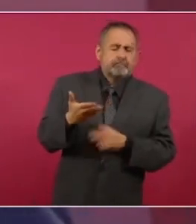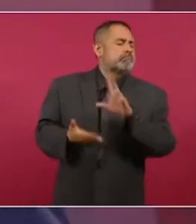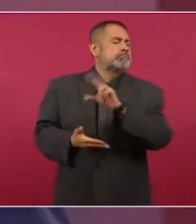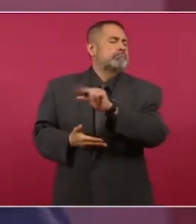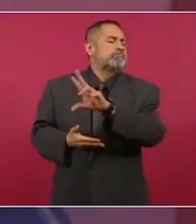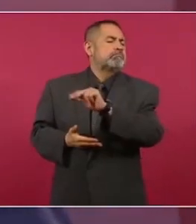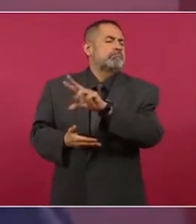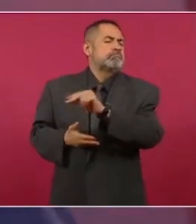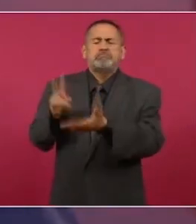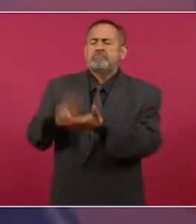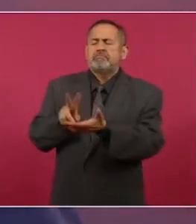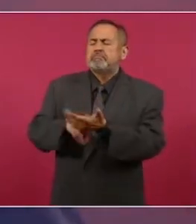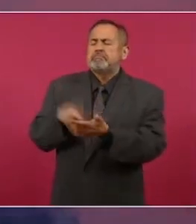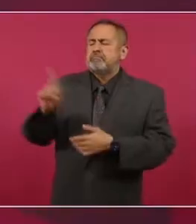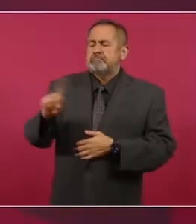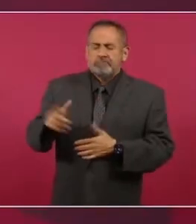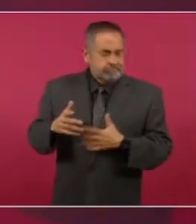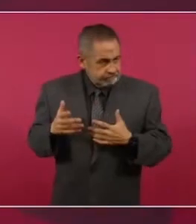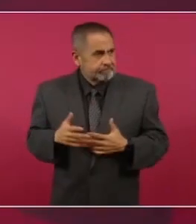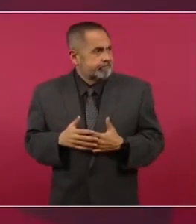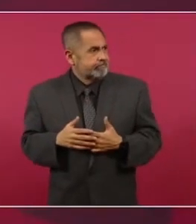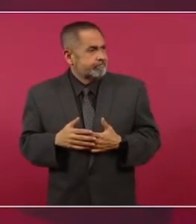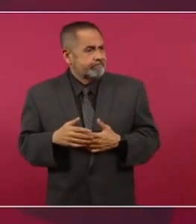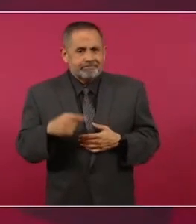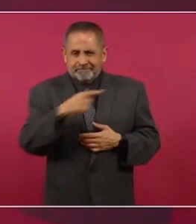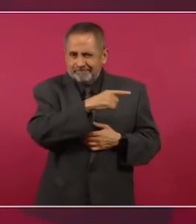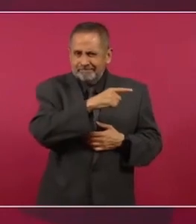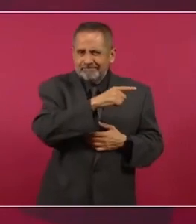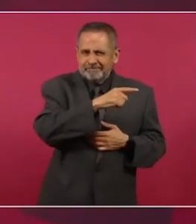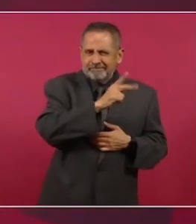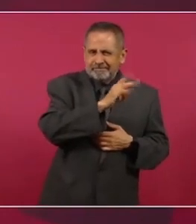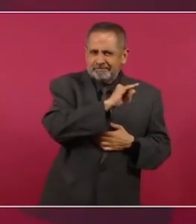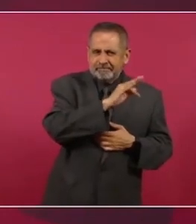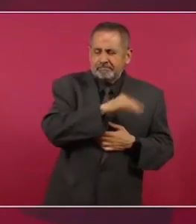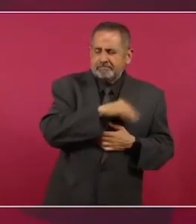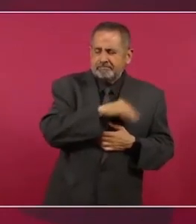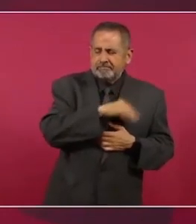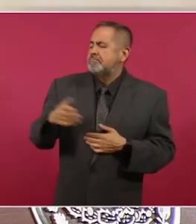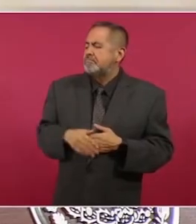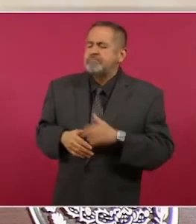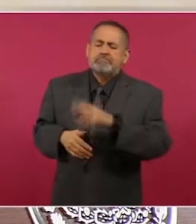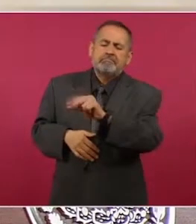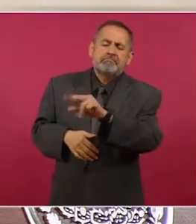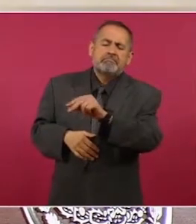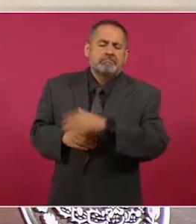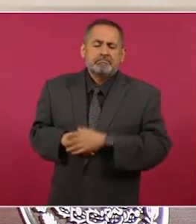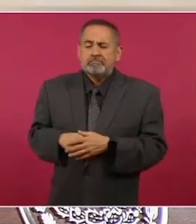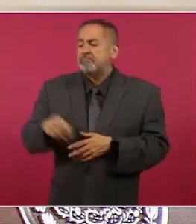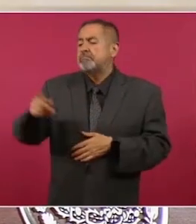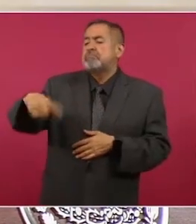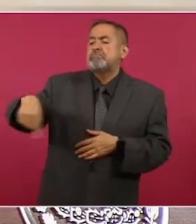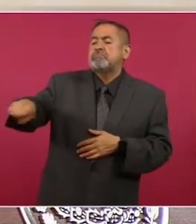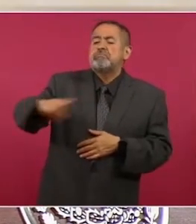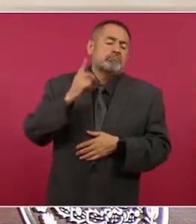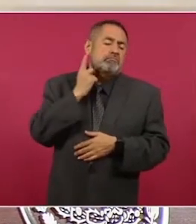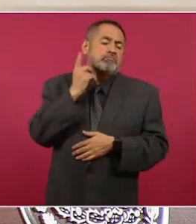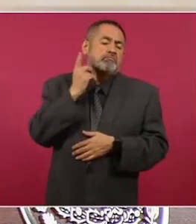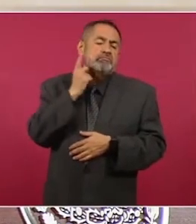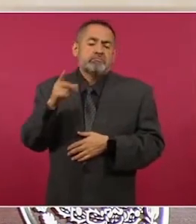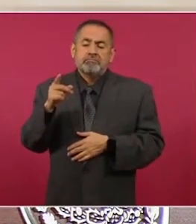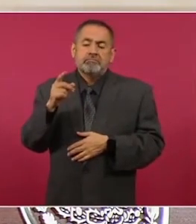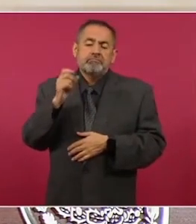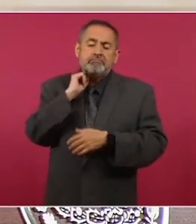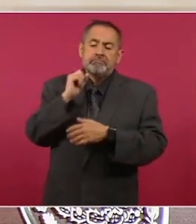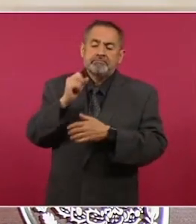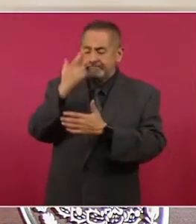porque los legisladores violaron los